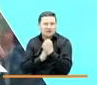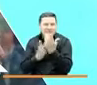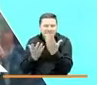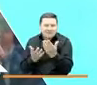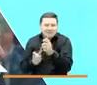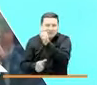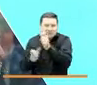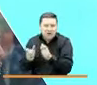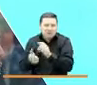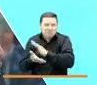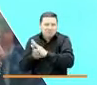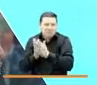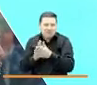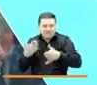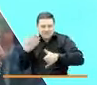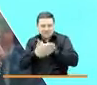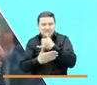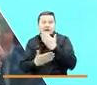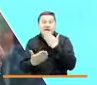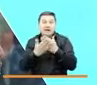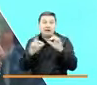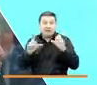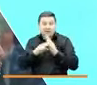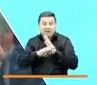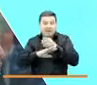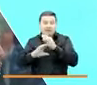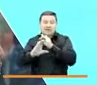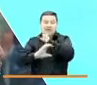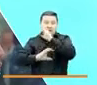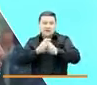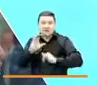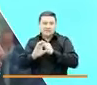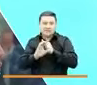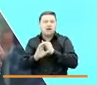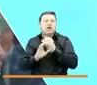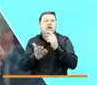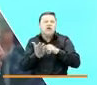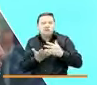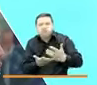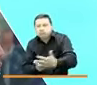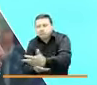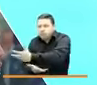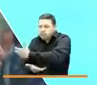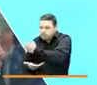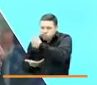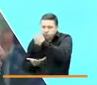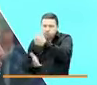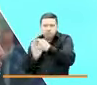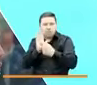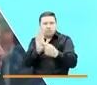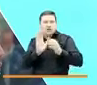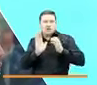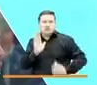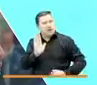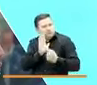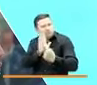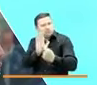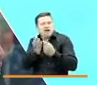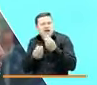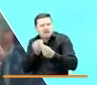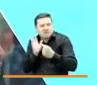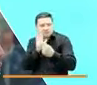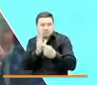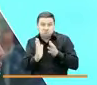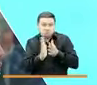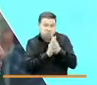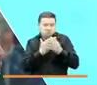Colombia a través de canal institucional para rendirle cuentas a la ciudadanía. En esta oportunidad queremos contarles los